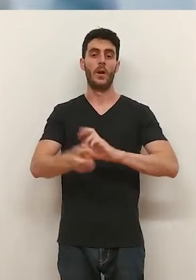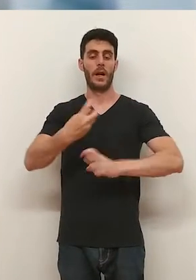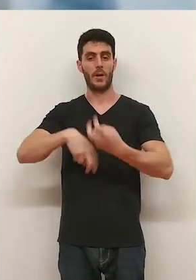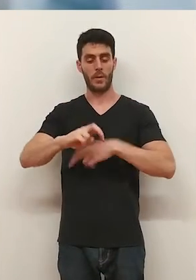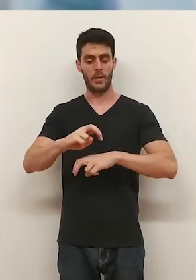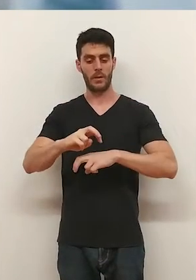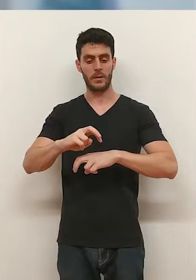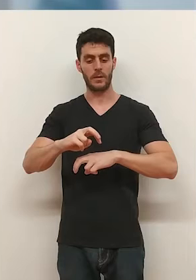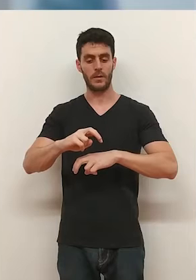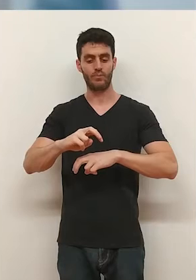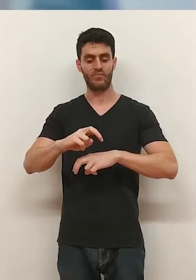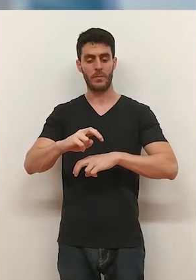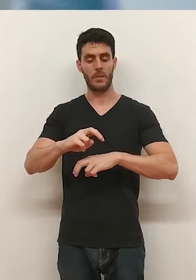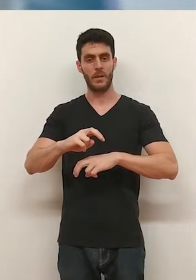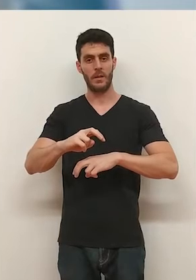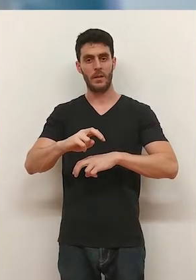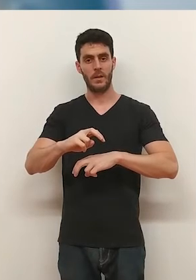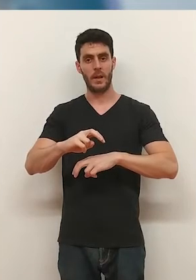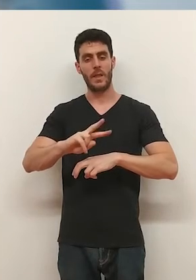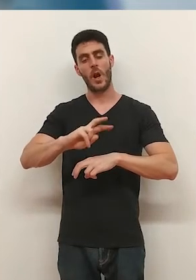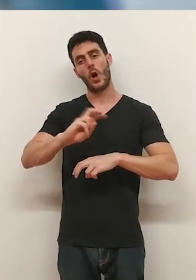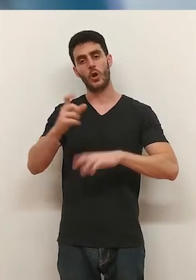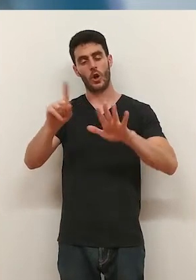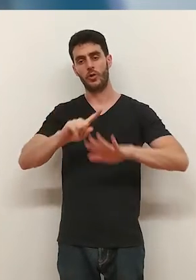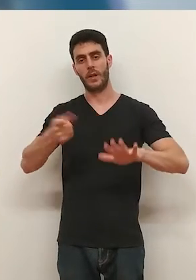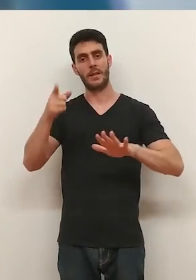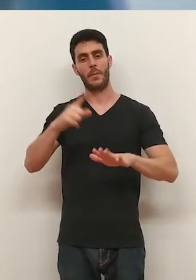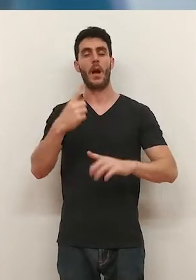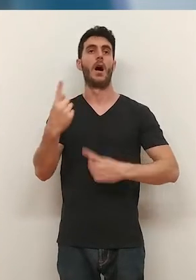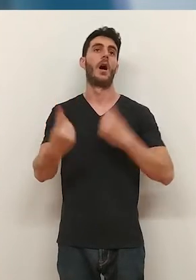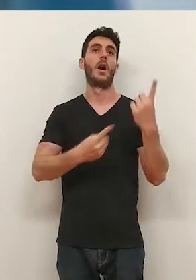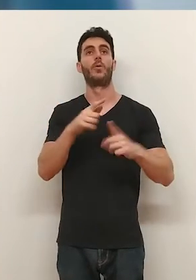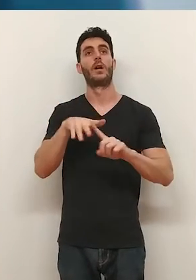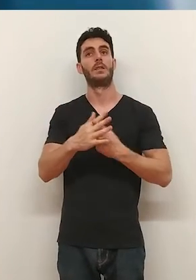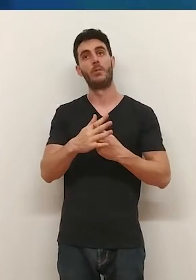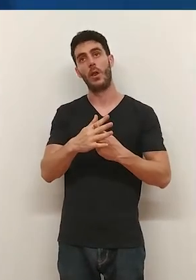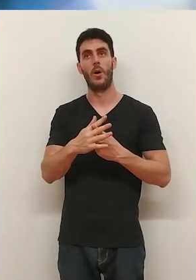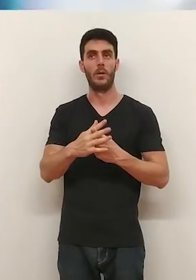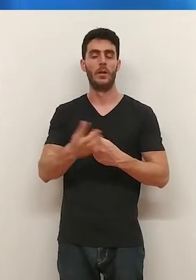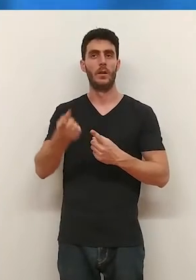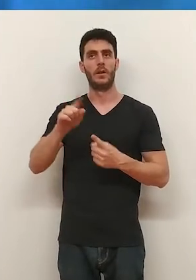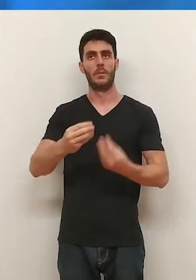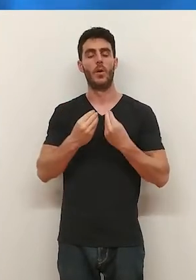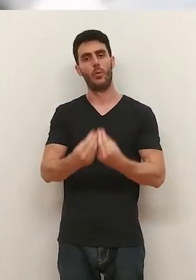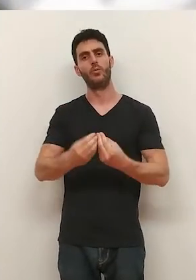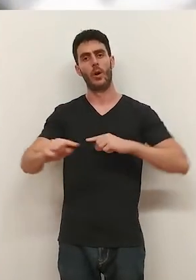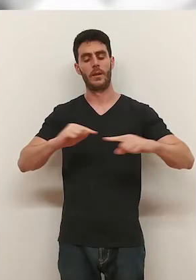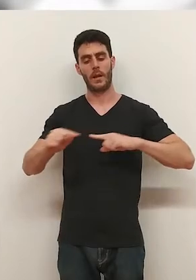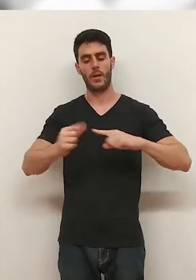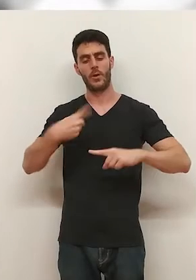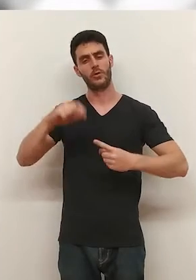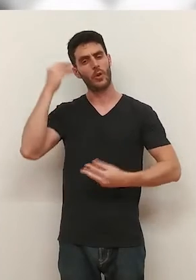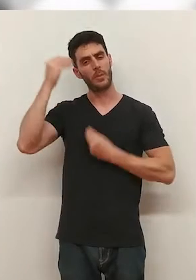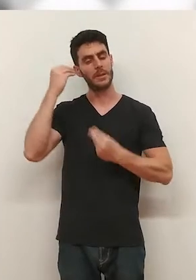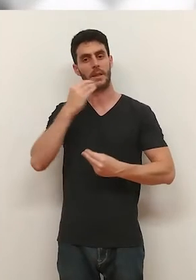jugadores lo que son las renovaciones y de los otros seis jugadores también había algunas situaciones que también con la